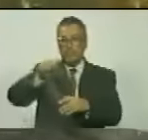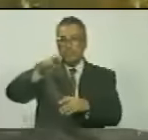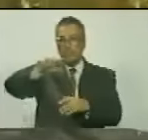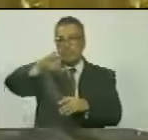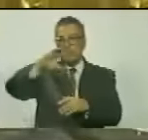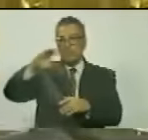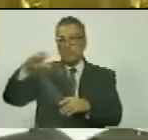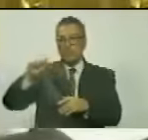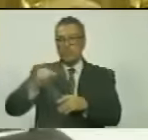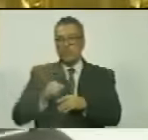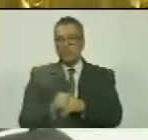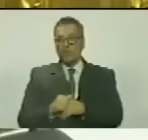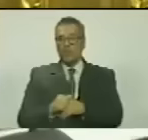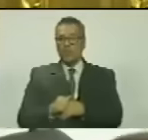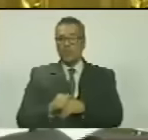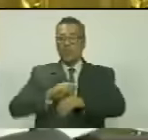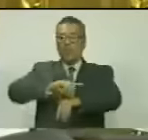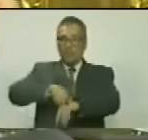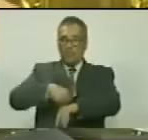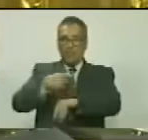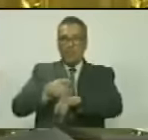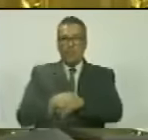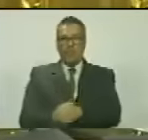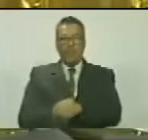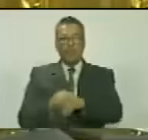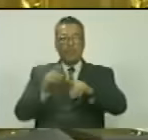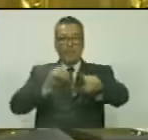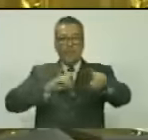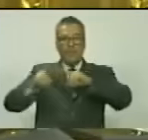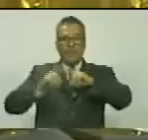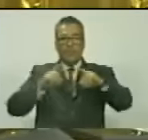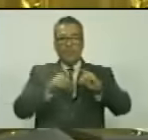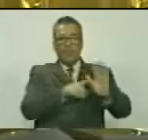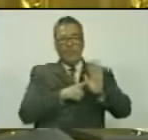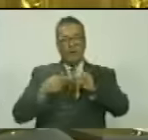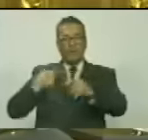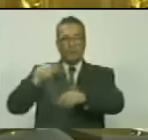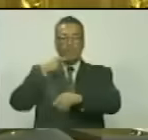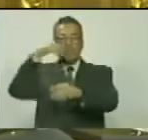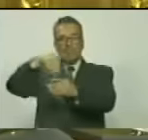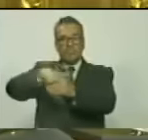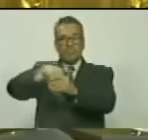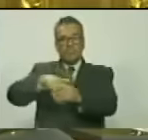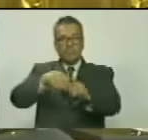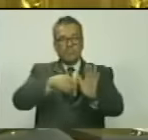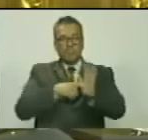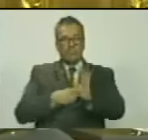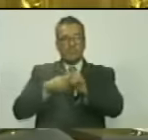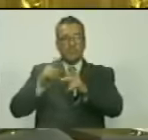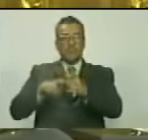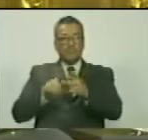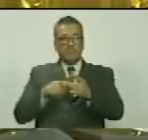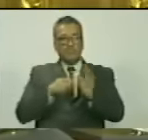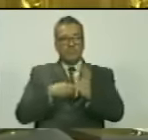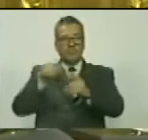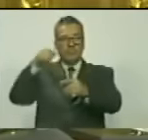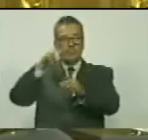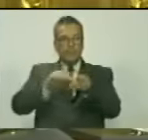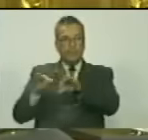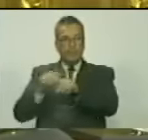Hernández Aldana. Luego, el director de debates sometió a votación las propuestas para la subsecretaría,